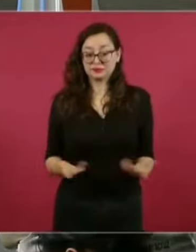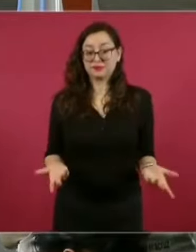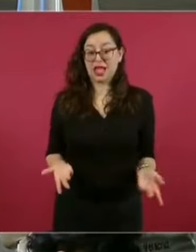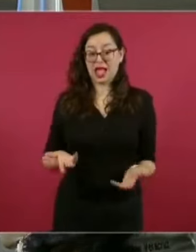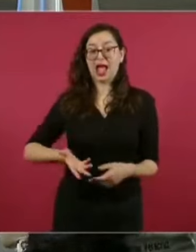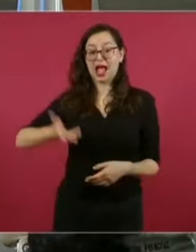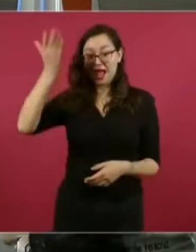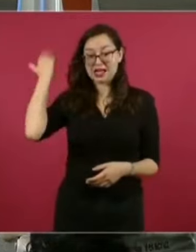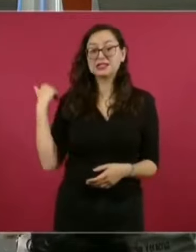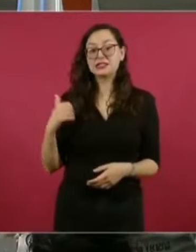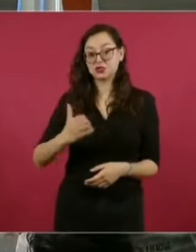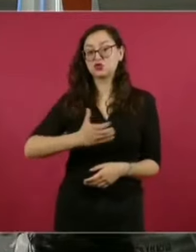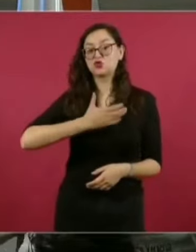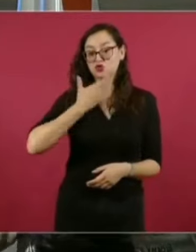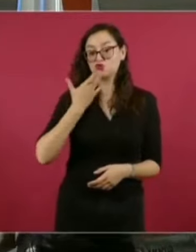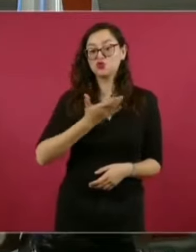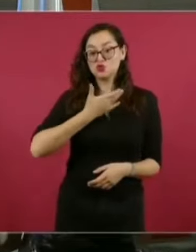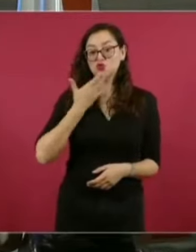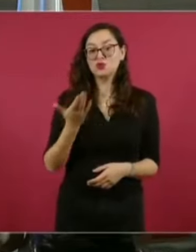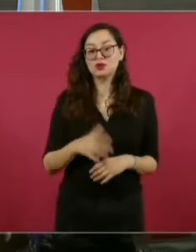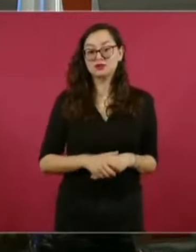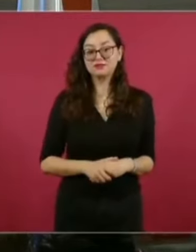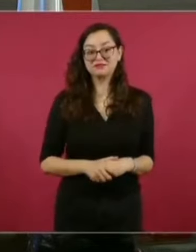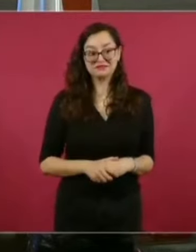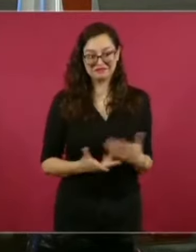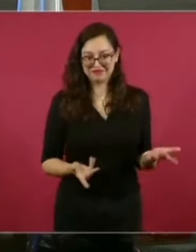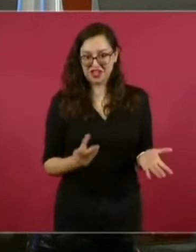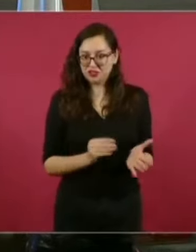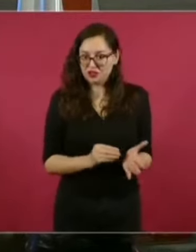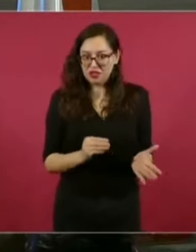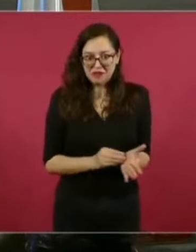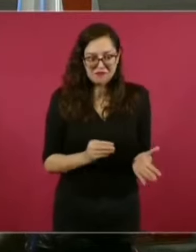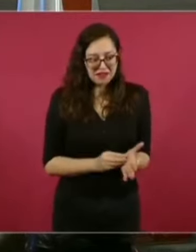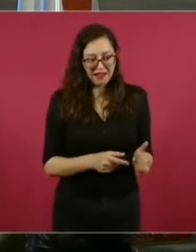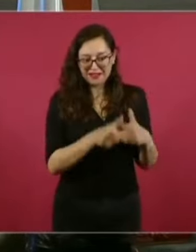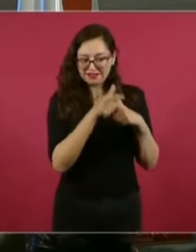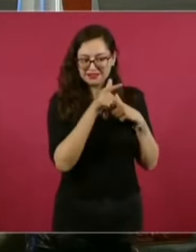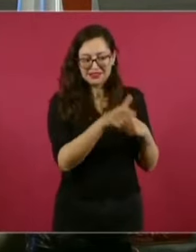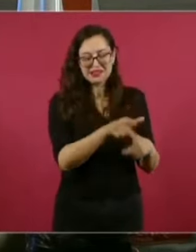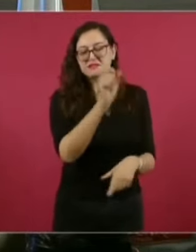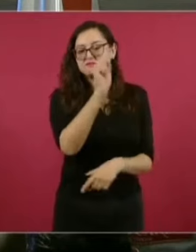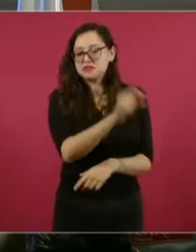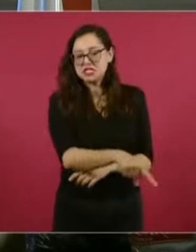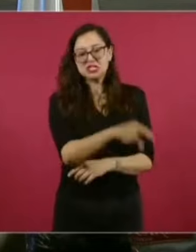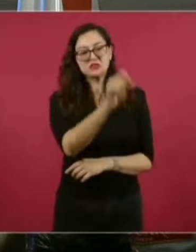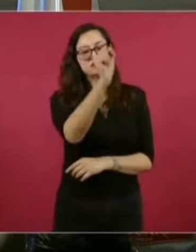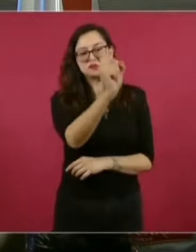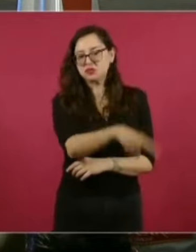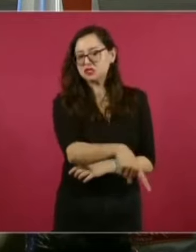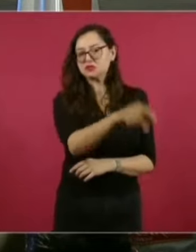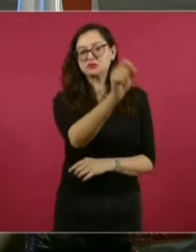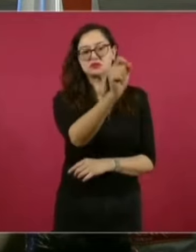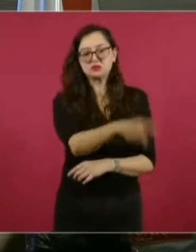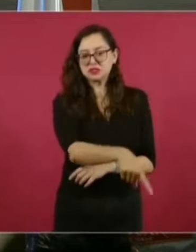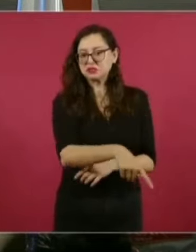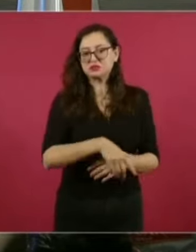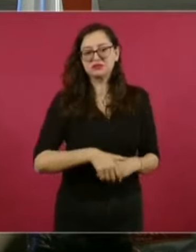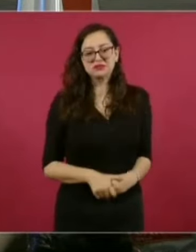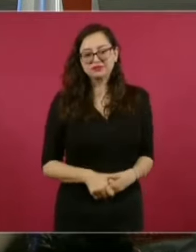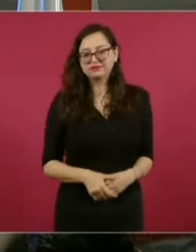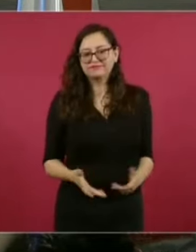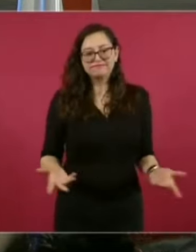y ahí siguen con lo mismo. No se puede